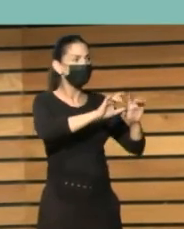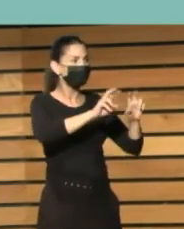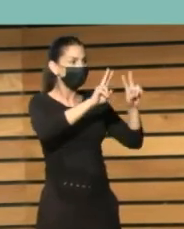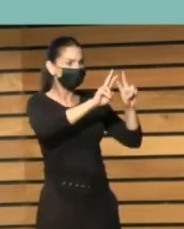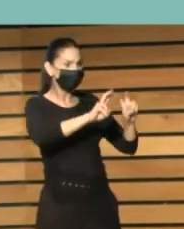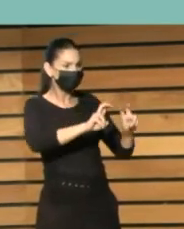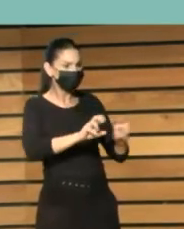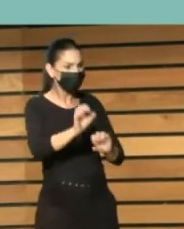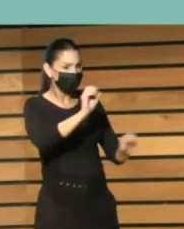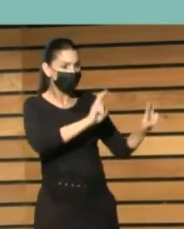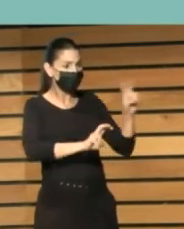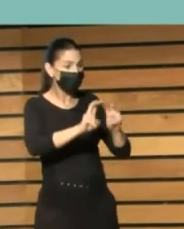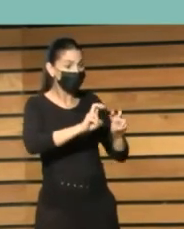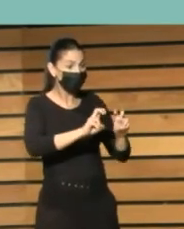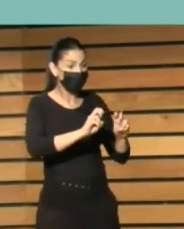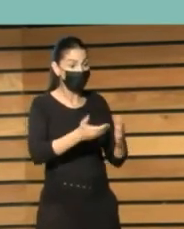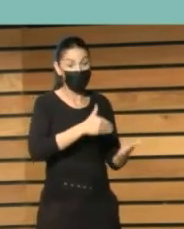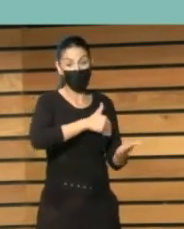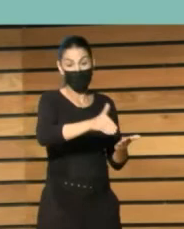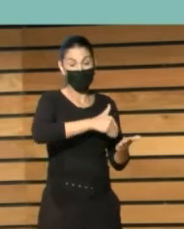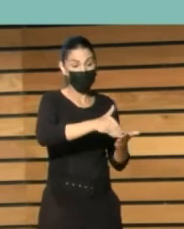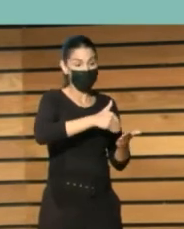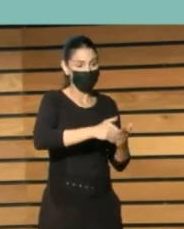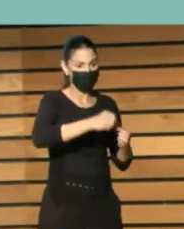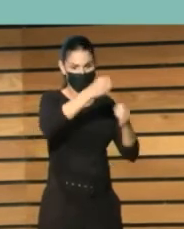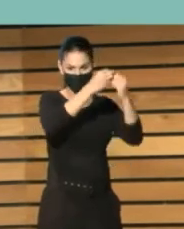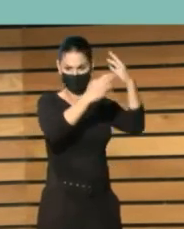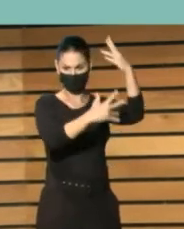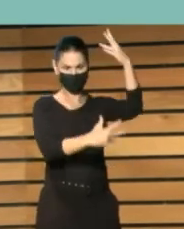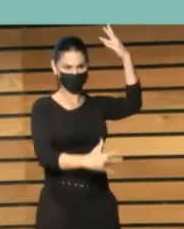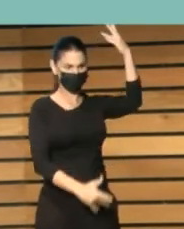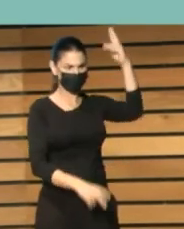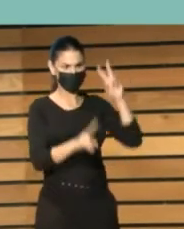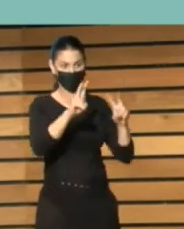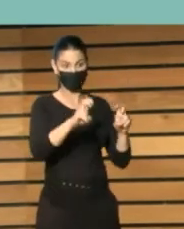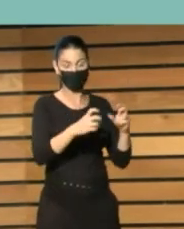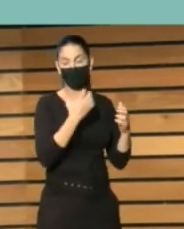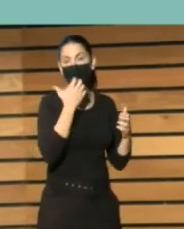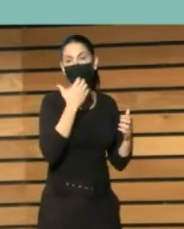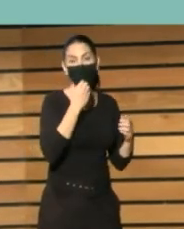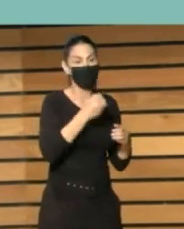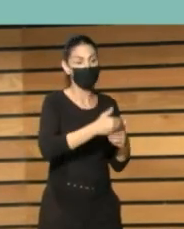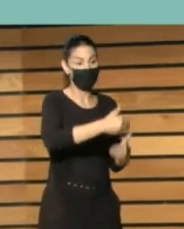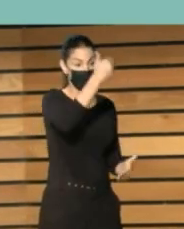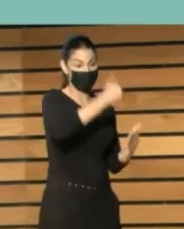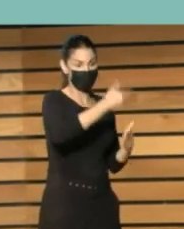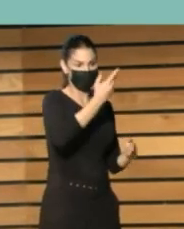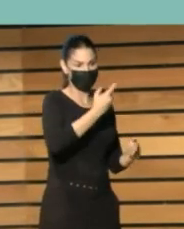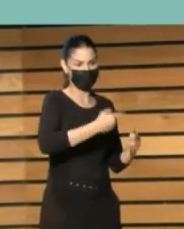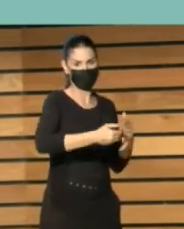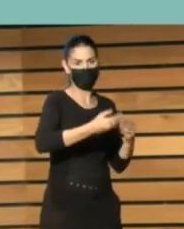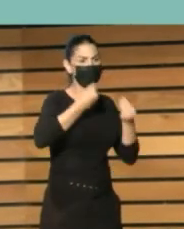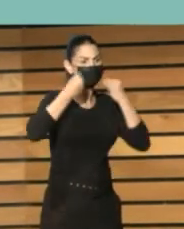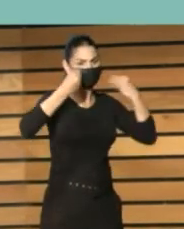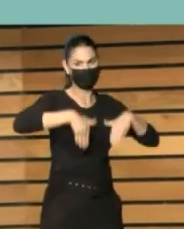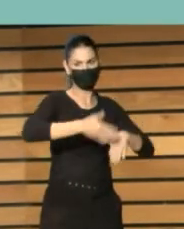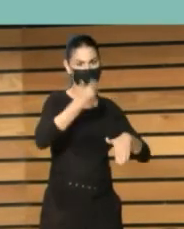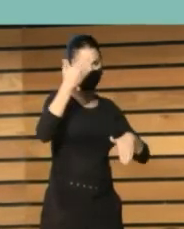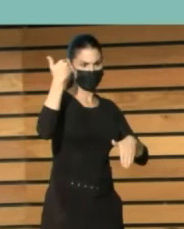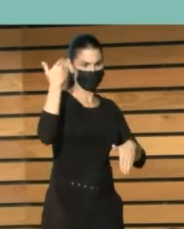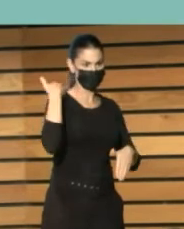realiza sobre millones de páginas, por ejemplo, en nuestra biblioteca virtual de prensa histórica. Si tuviera que hacer esto en una biblioteca física,